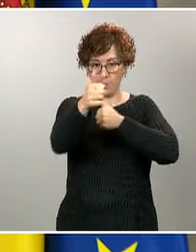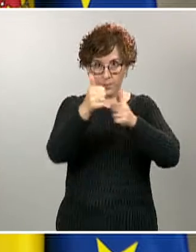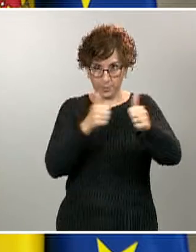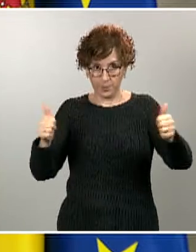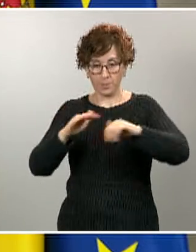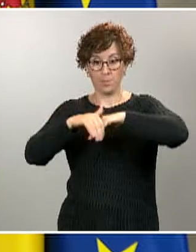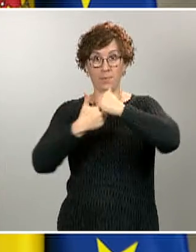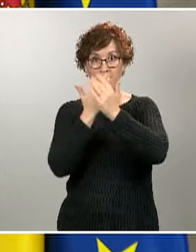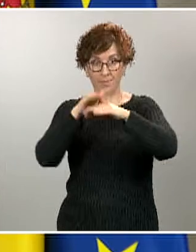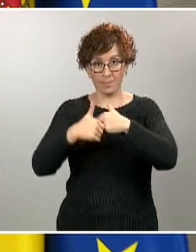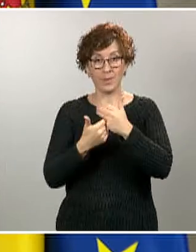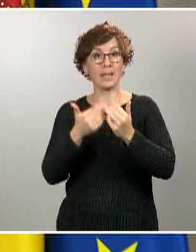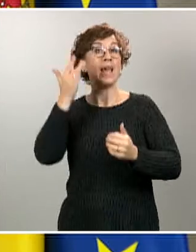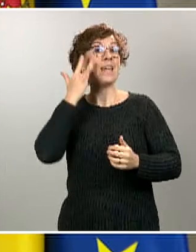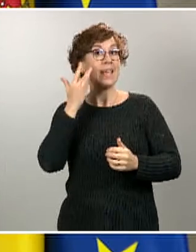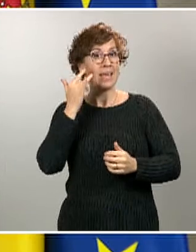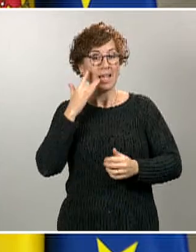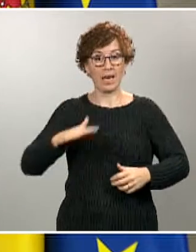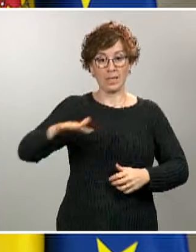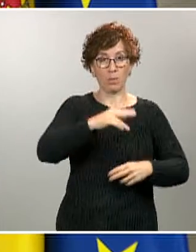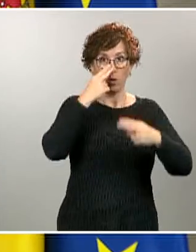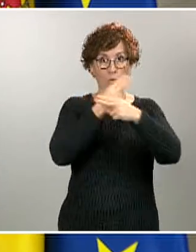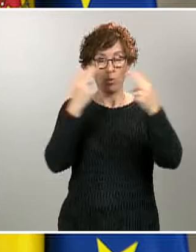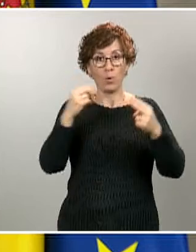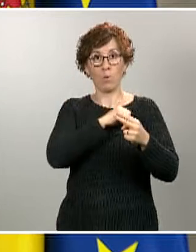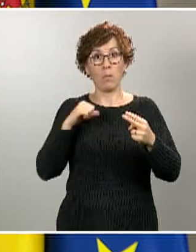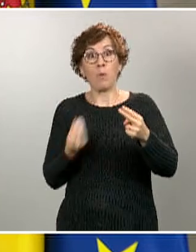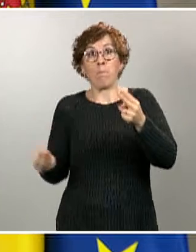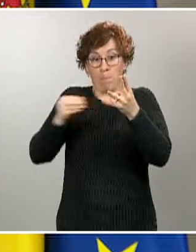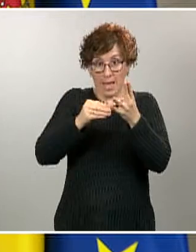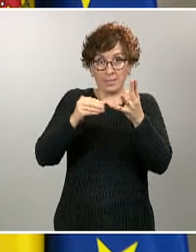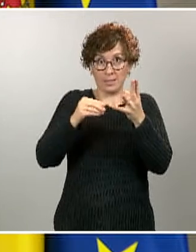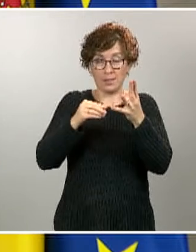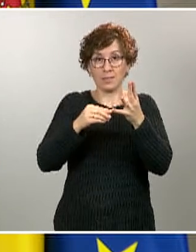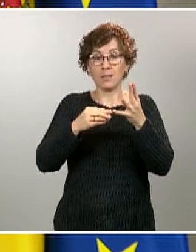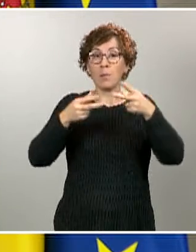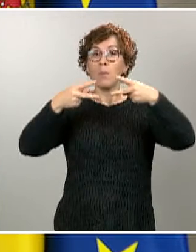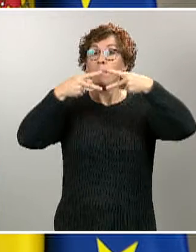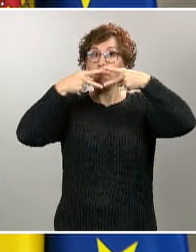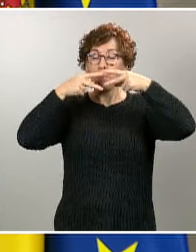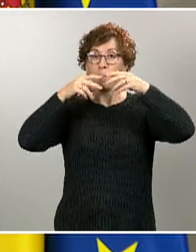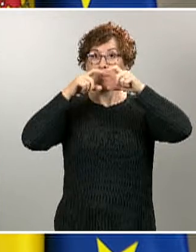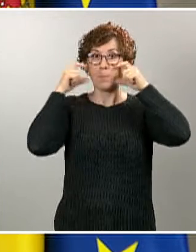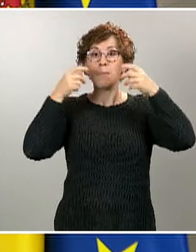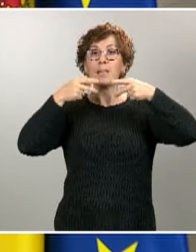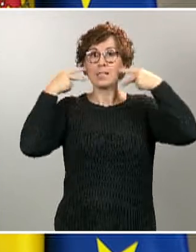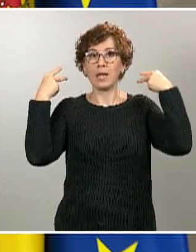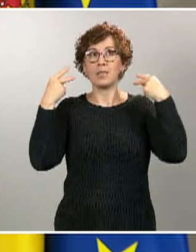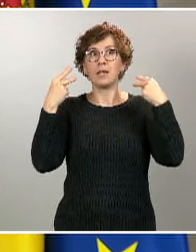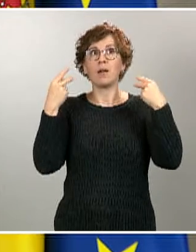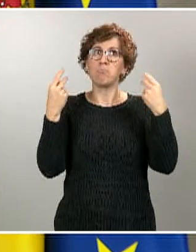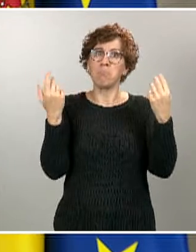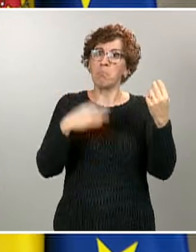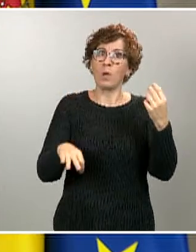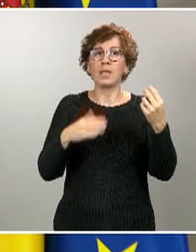higiene en los espacios públicos y privados, es un elemento de uso recomendado. El Gobierno de